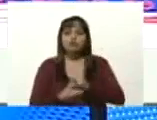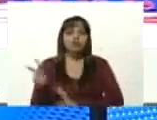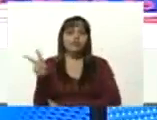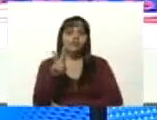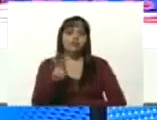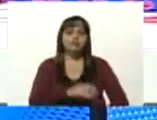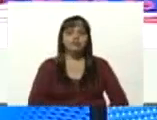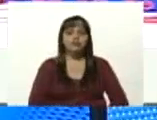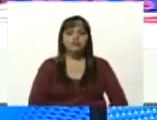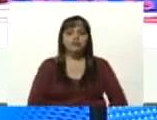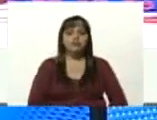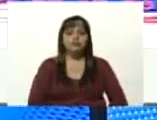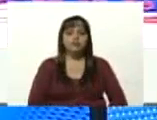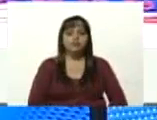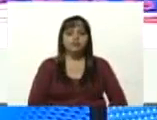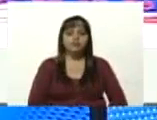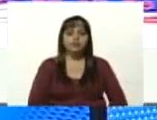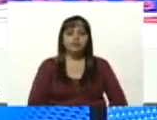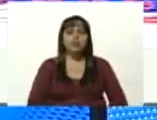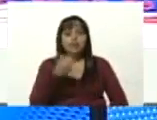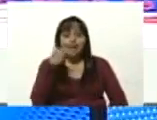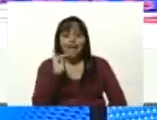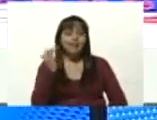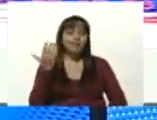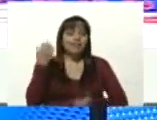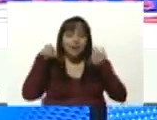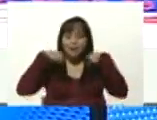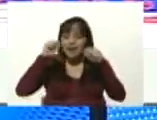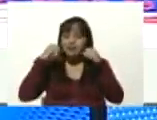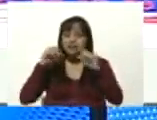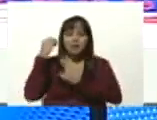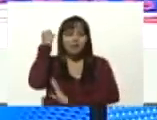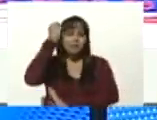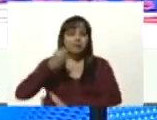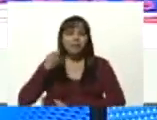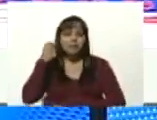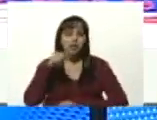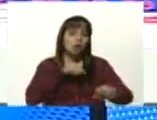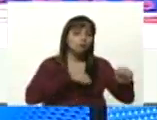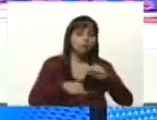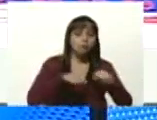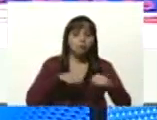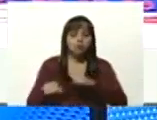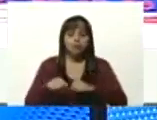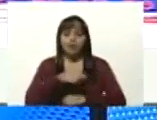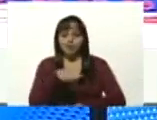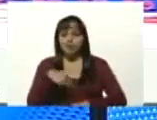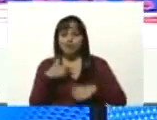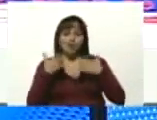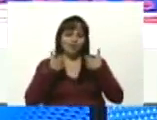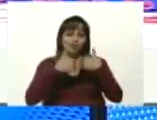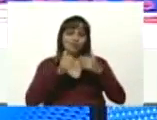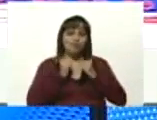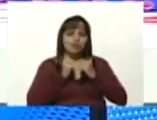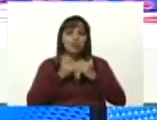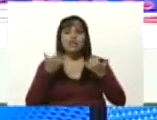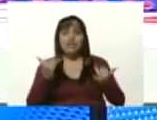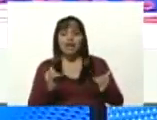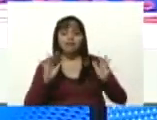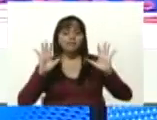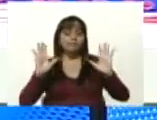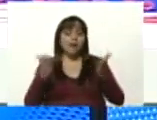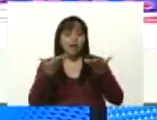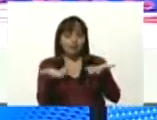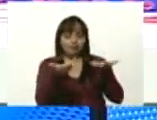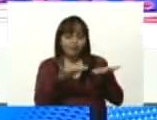y que viene de la praxis del pensamiento y la acción de nuestro aristóbulo y que ahora está en nuestras manos